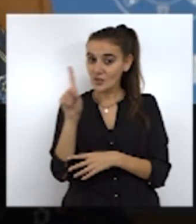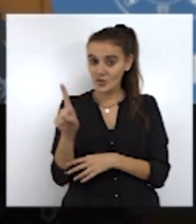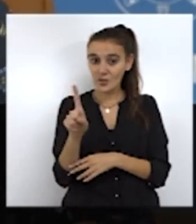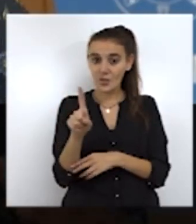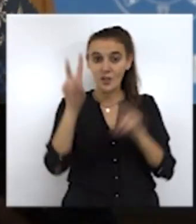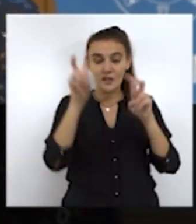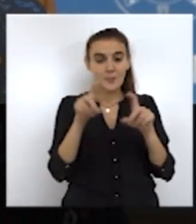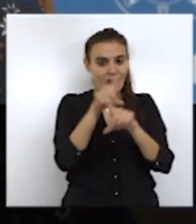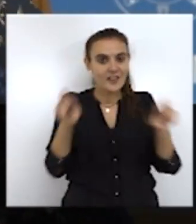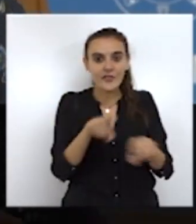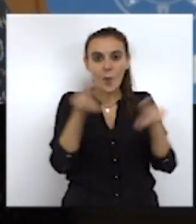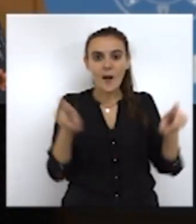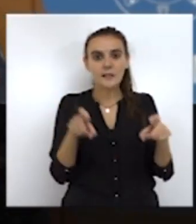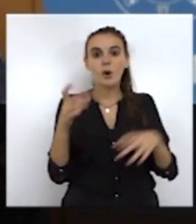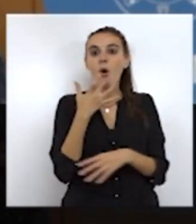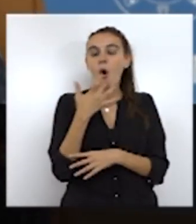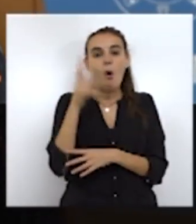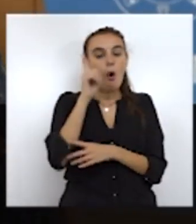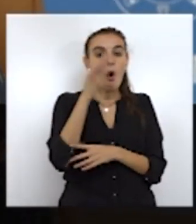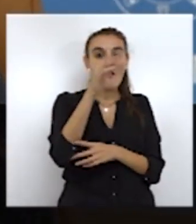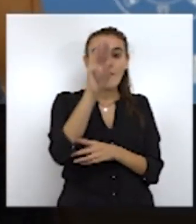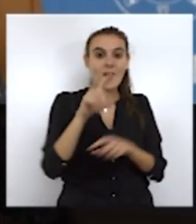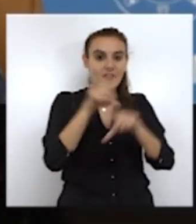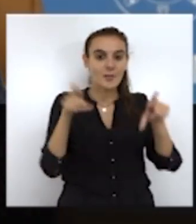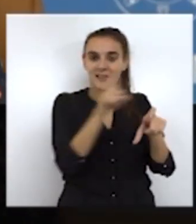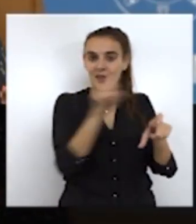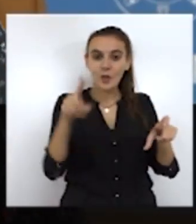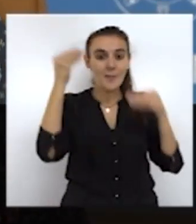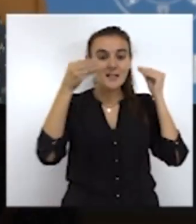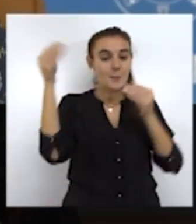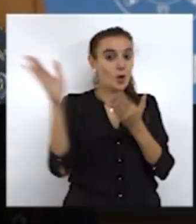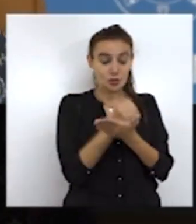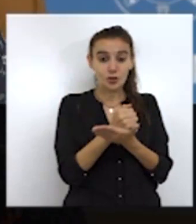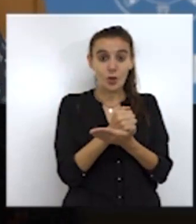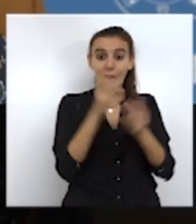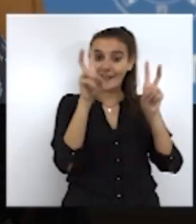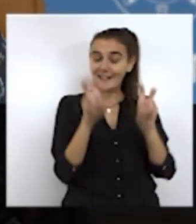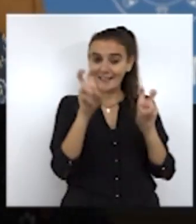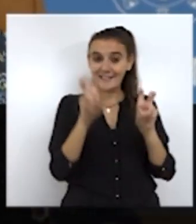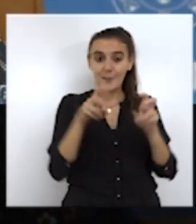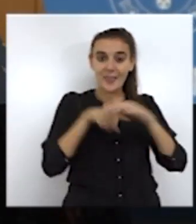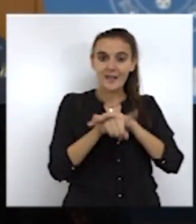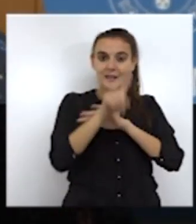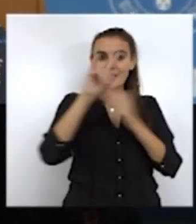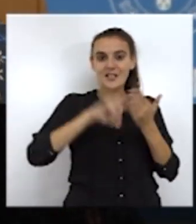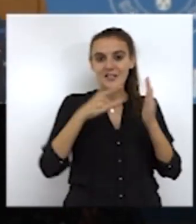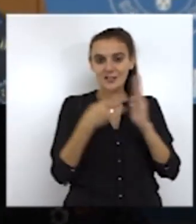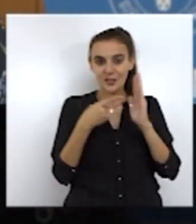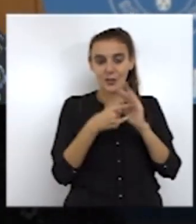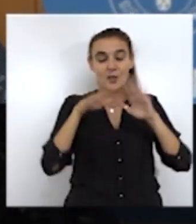informática o tener un FP en informática que es lo que todos pensamos cuando hablamos del desarrollo